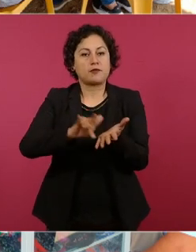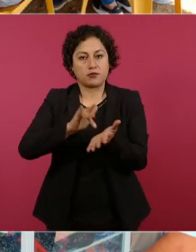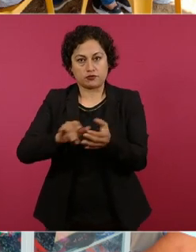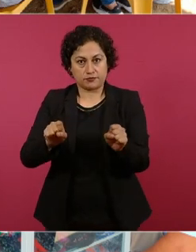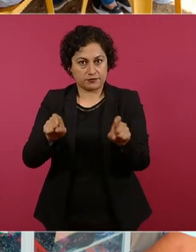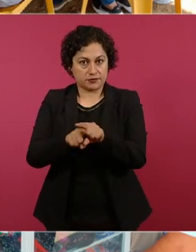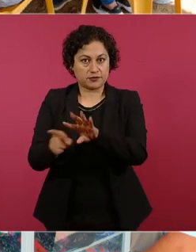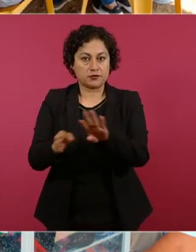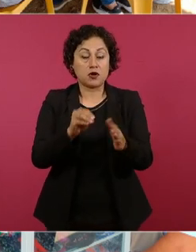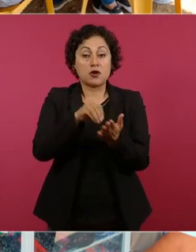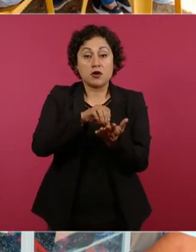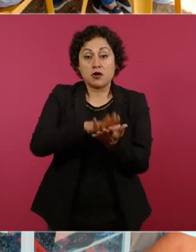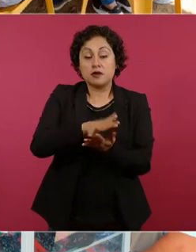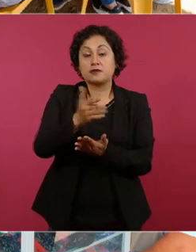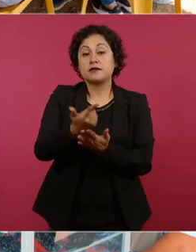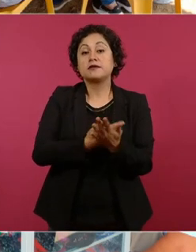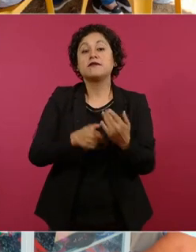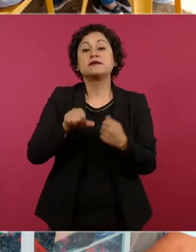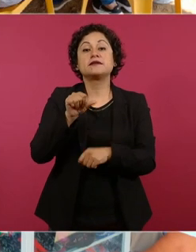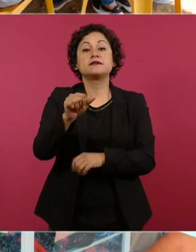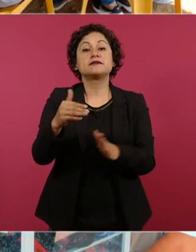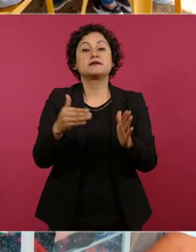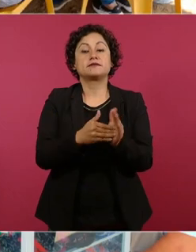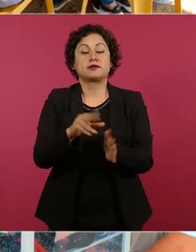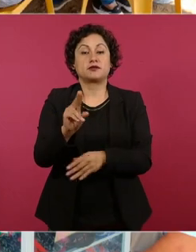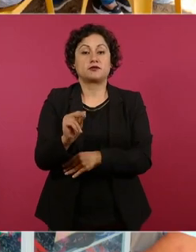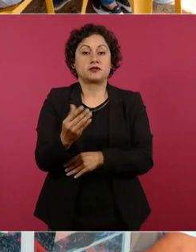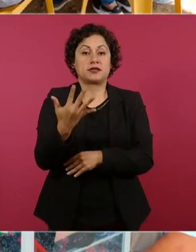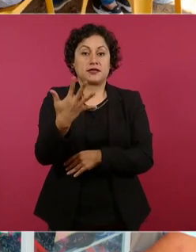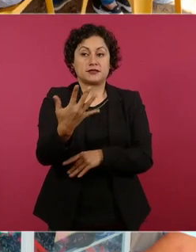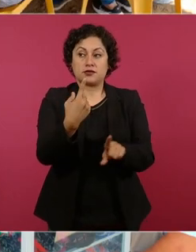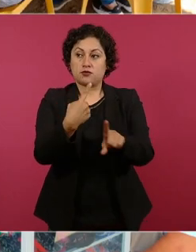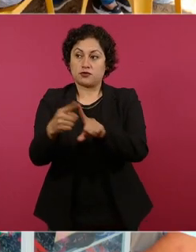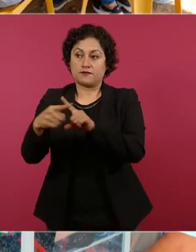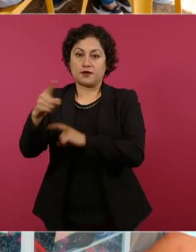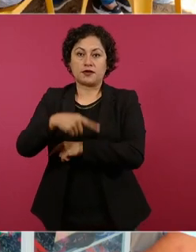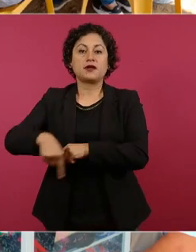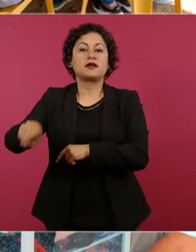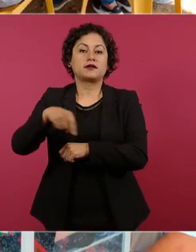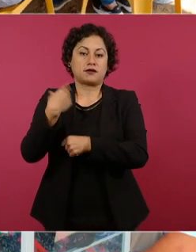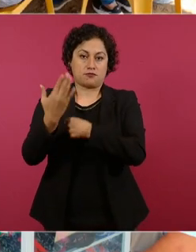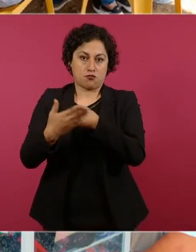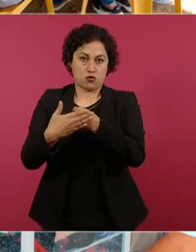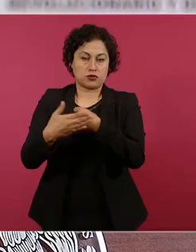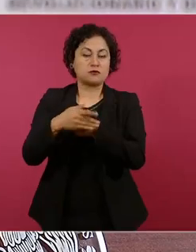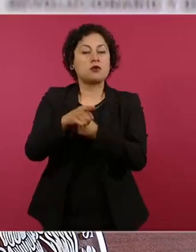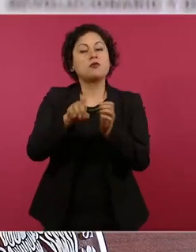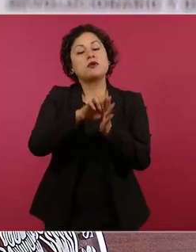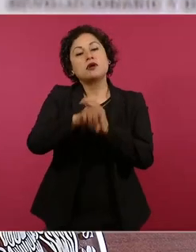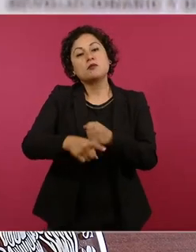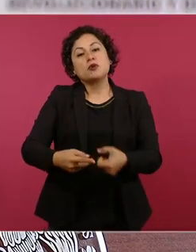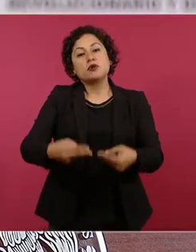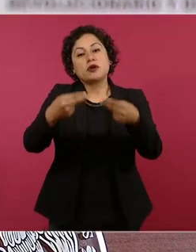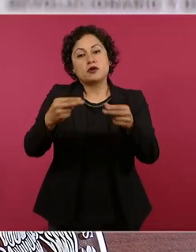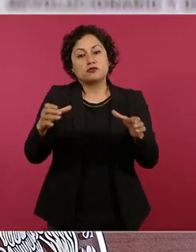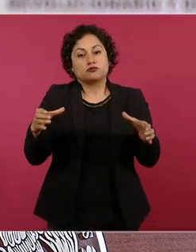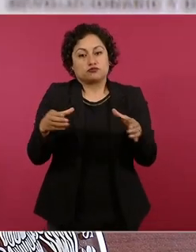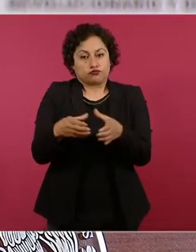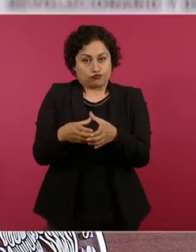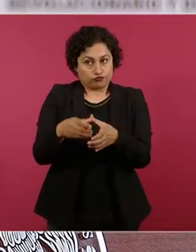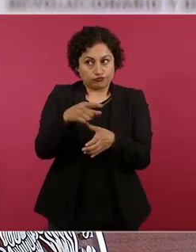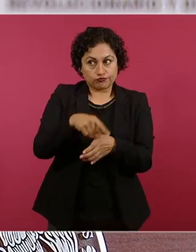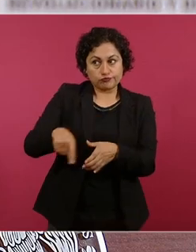16 mil 85 solicitudes de estos créditos a pequeños comercios que se les estarán